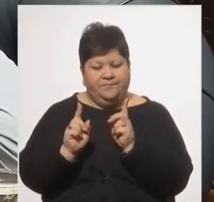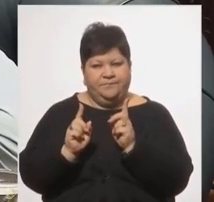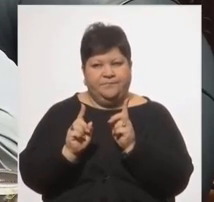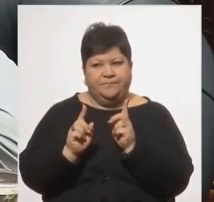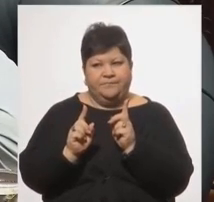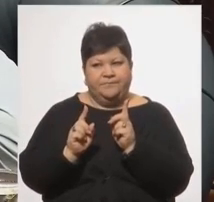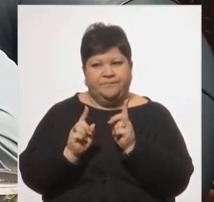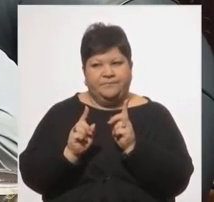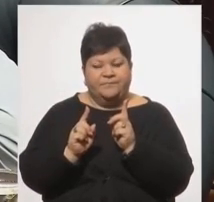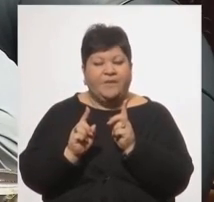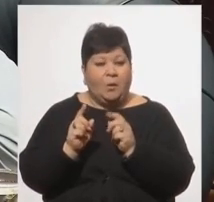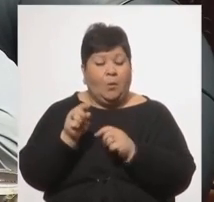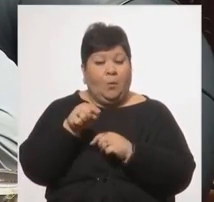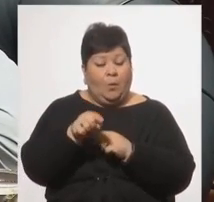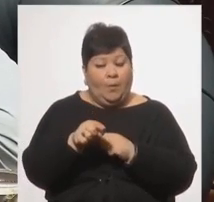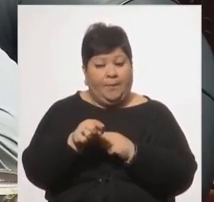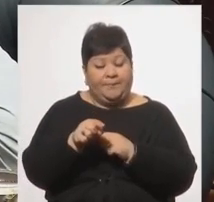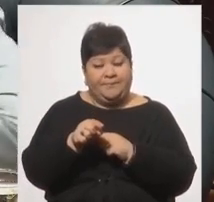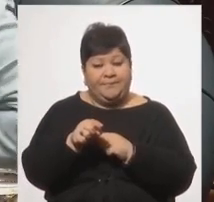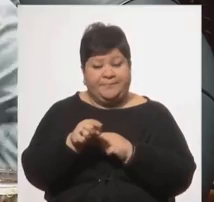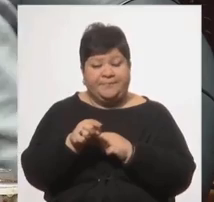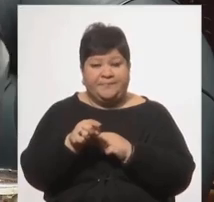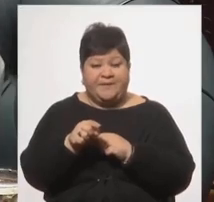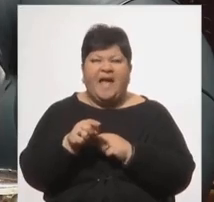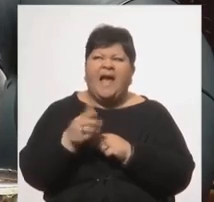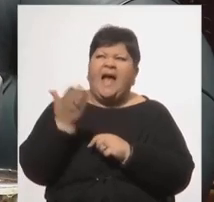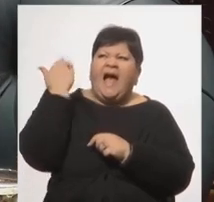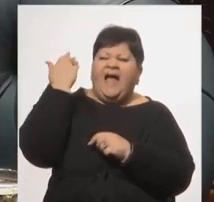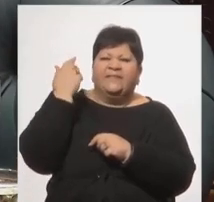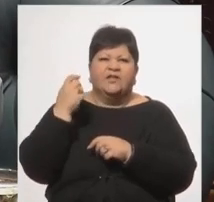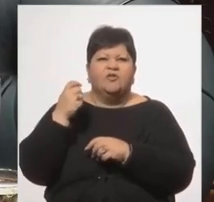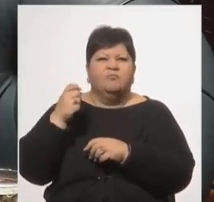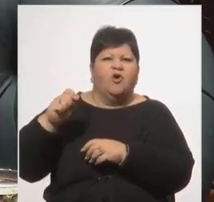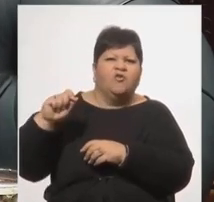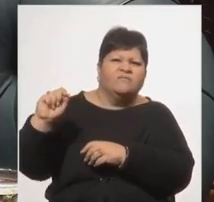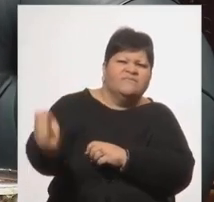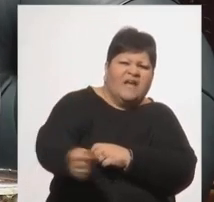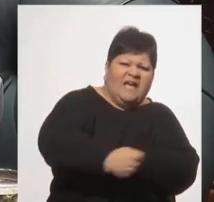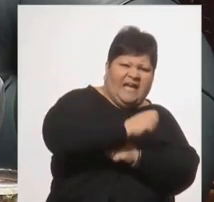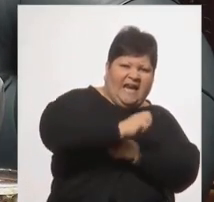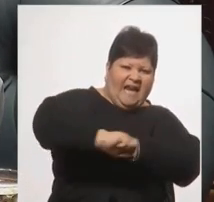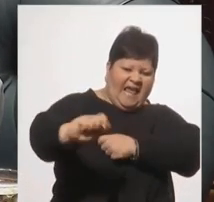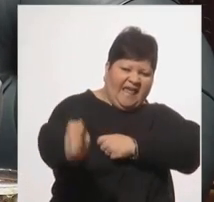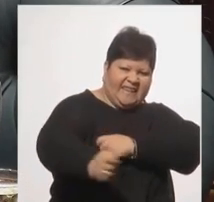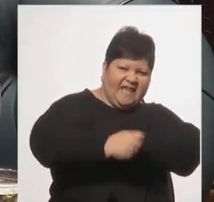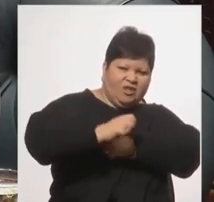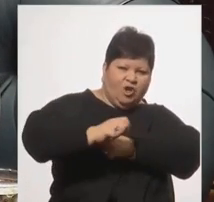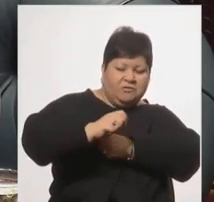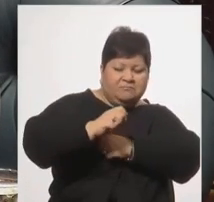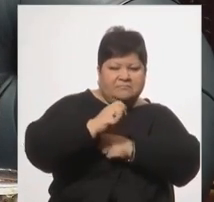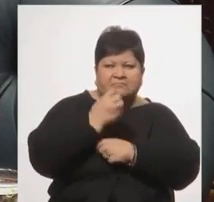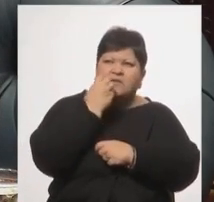gladiador, estaba hasta conforme. Había mejorado la comida, salió de las minas.